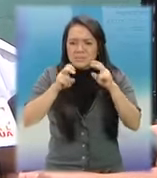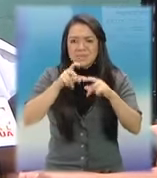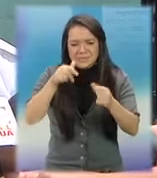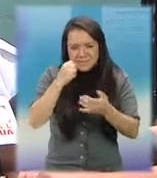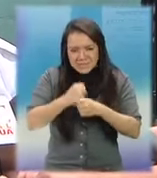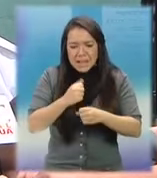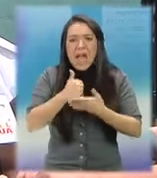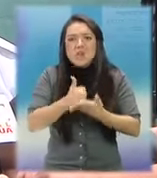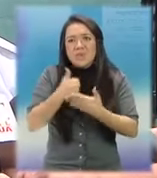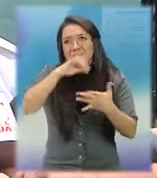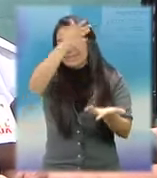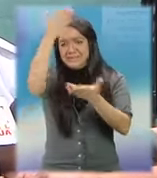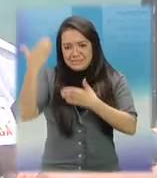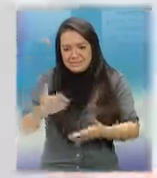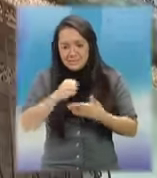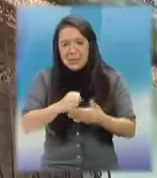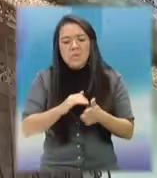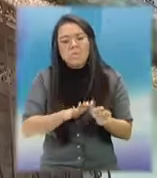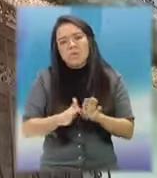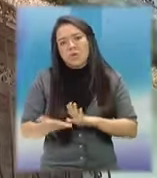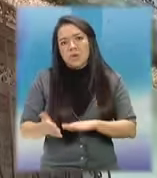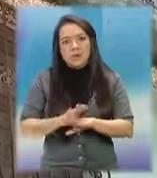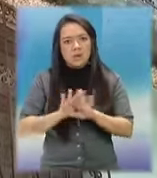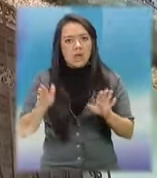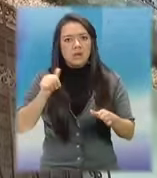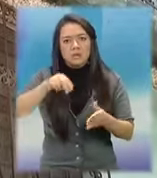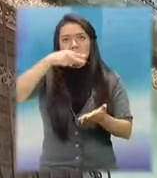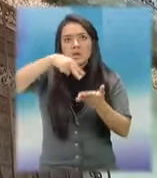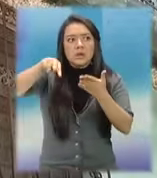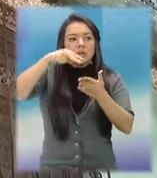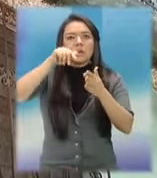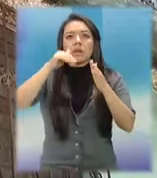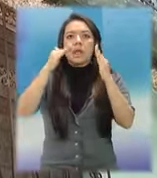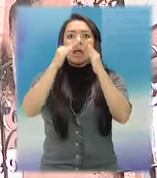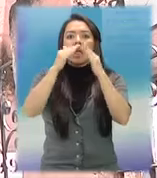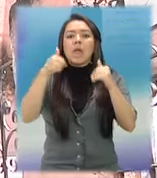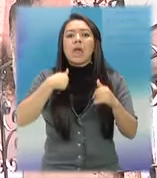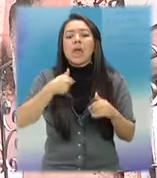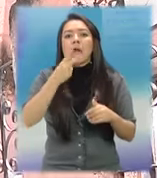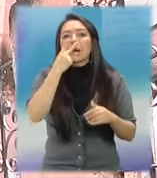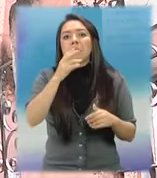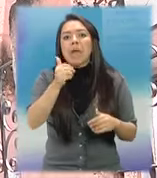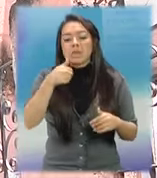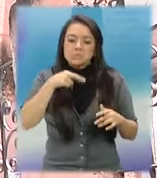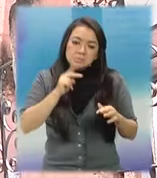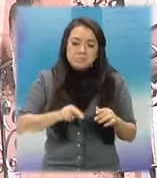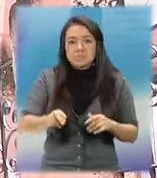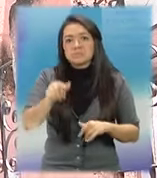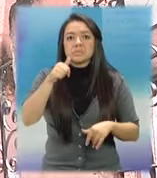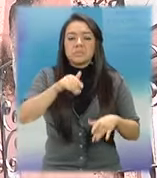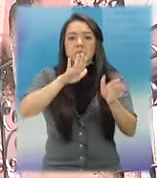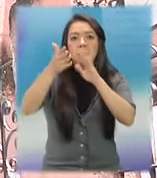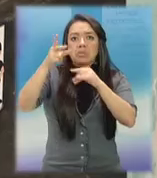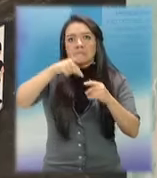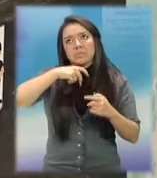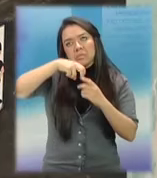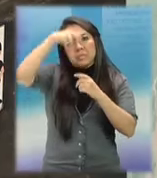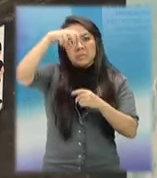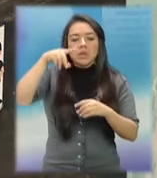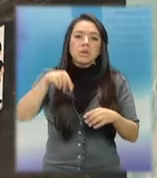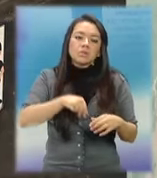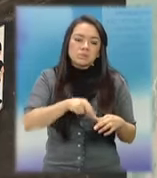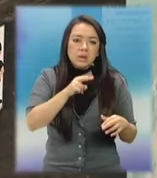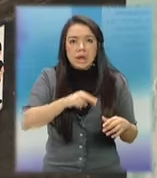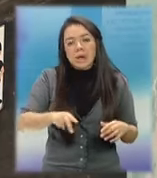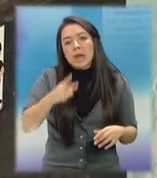lamentablemente había fallecido. El cuerpo del niño fue encontrado por su hermana menor aproximadamente una hora después de su muerte, quien a su vez